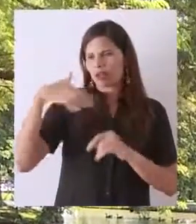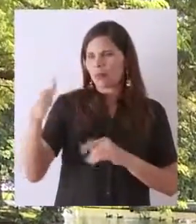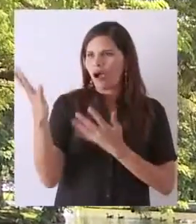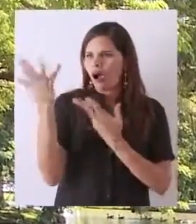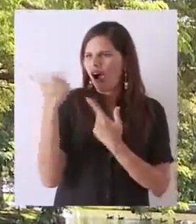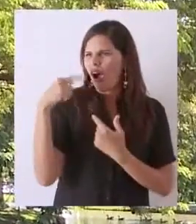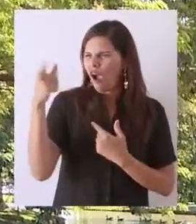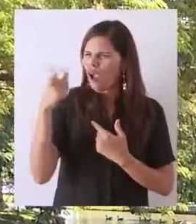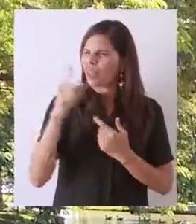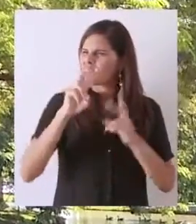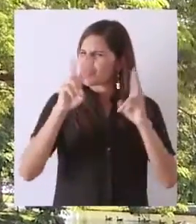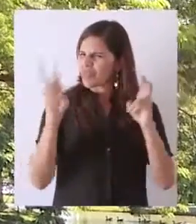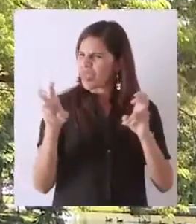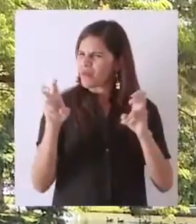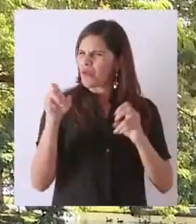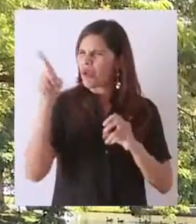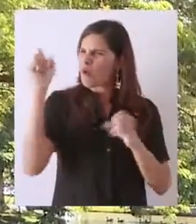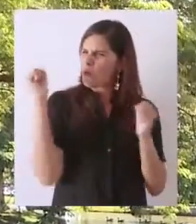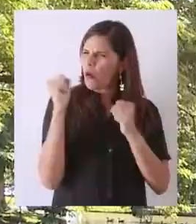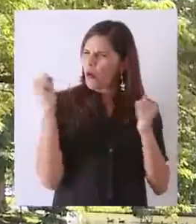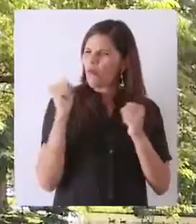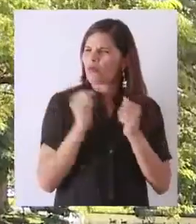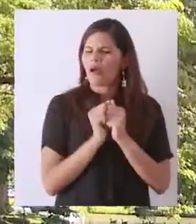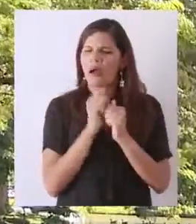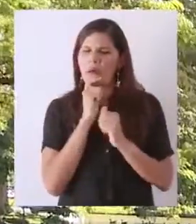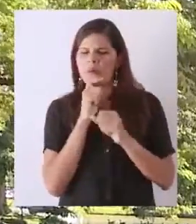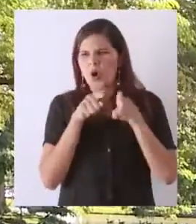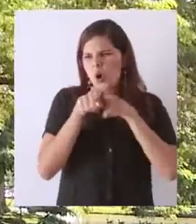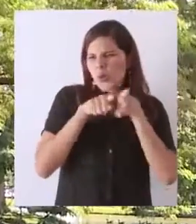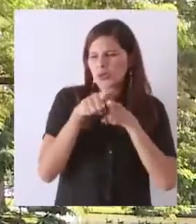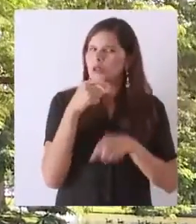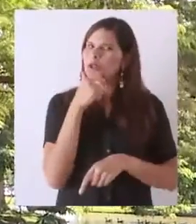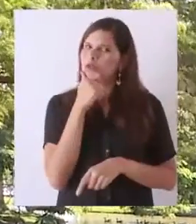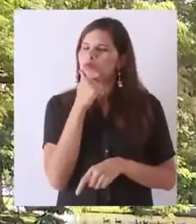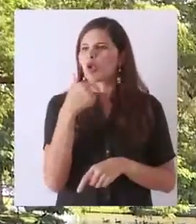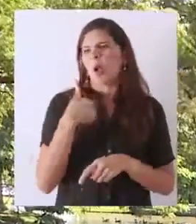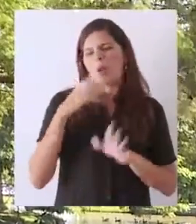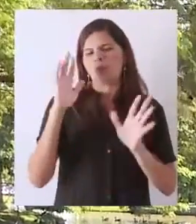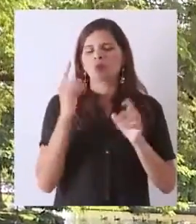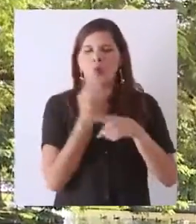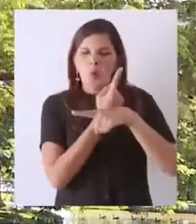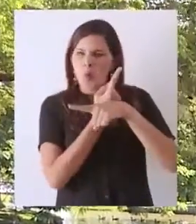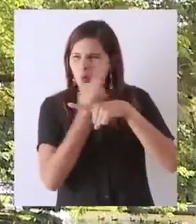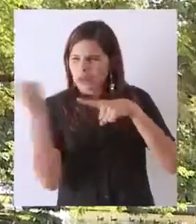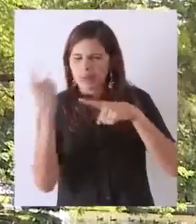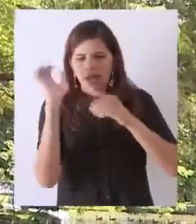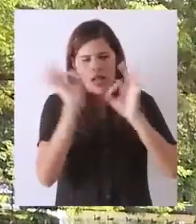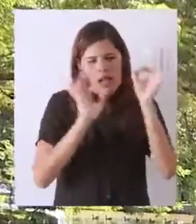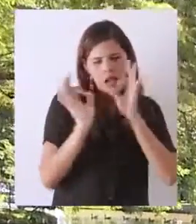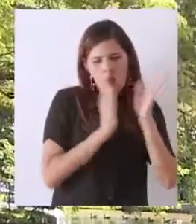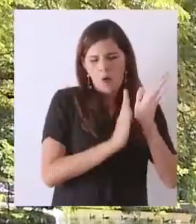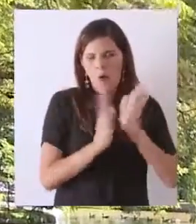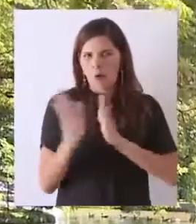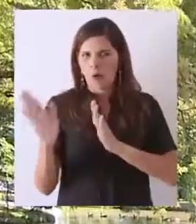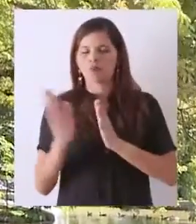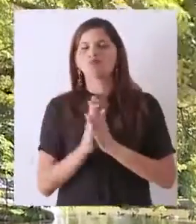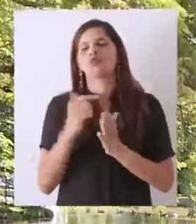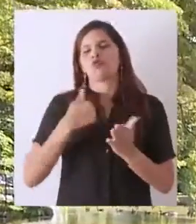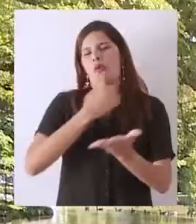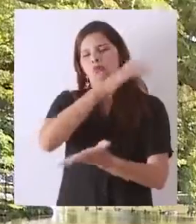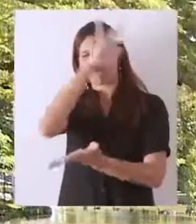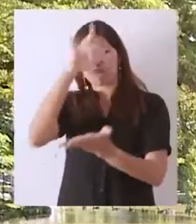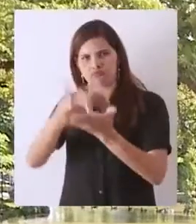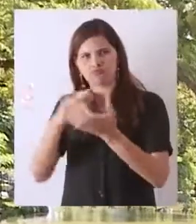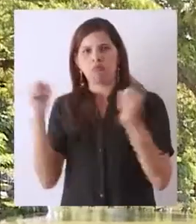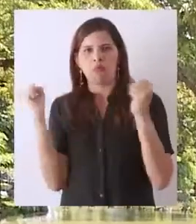encontraba aquí en la ciudad de Santa Marta, me entero a través de un amigo que vive en la ciudad de Bogotá y bueno, duramos prácticamente una semana en el desarrollo de la